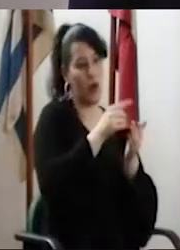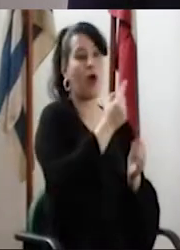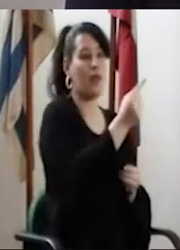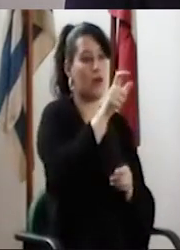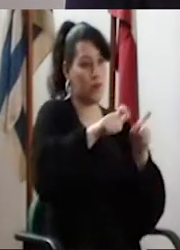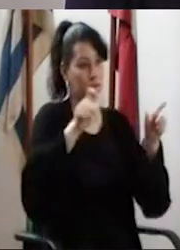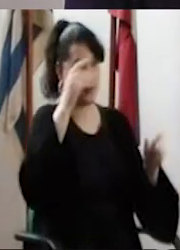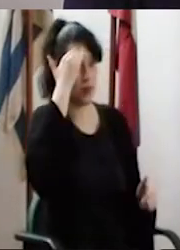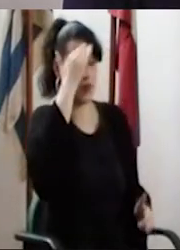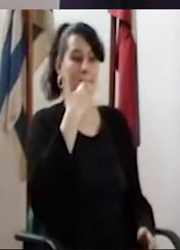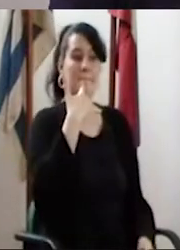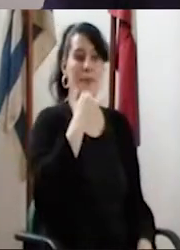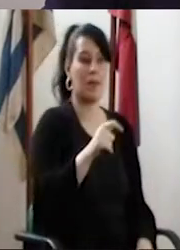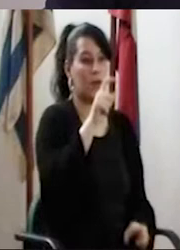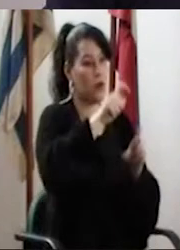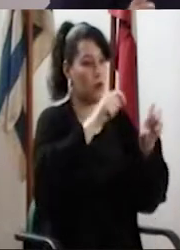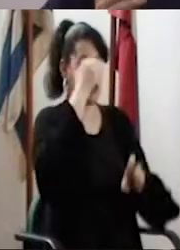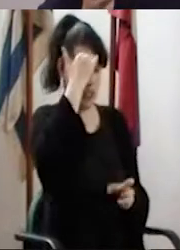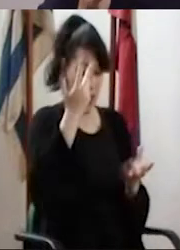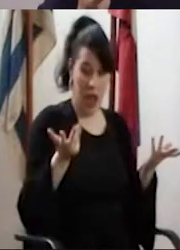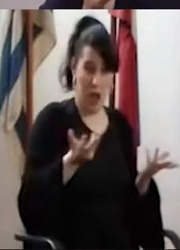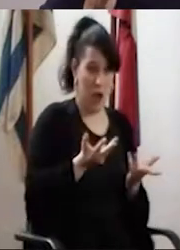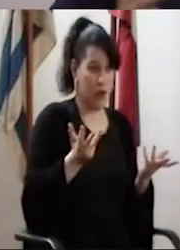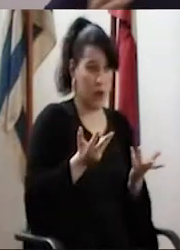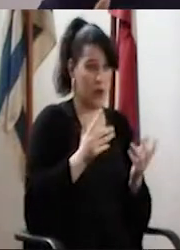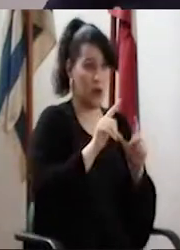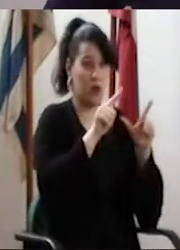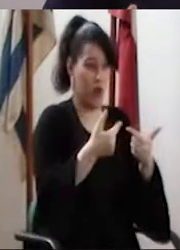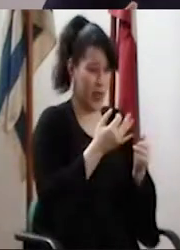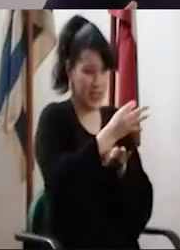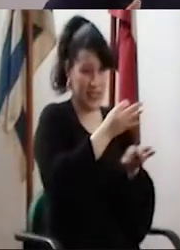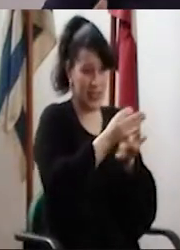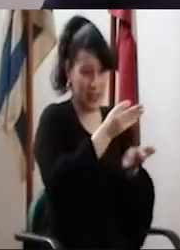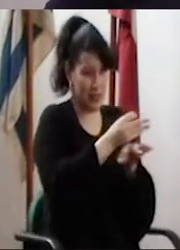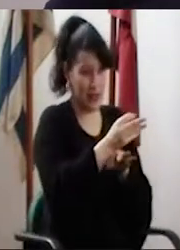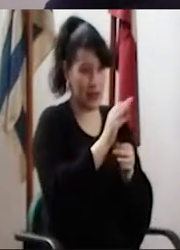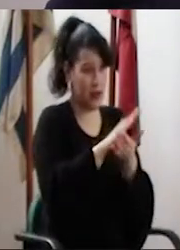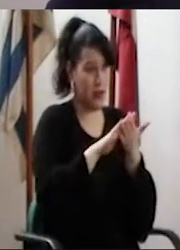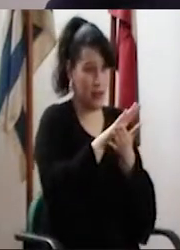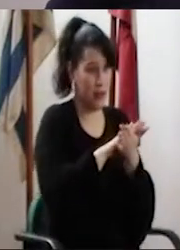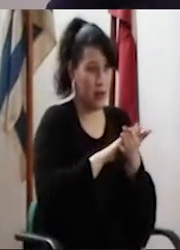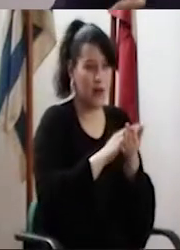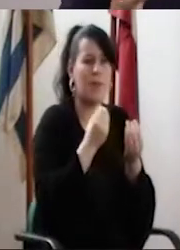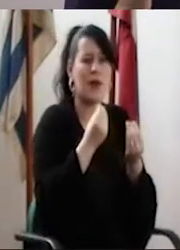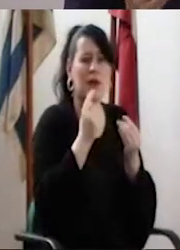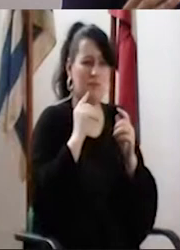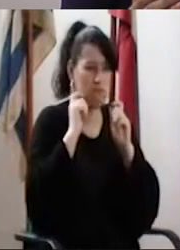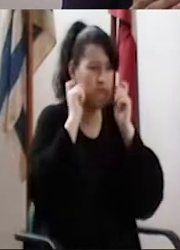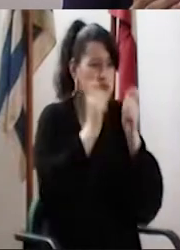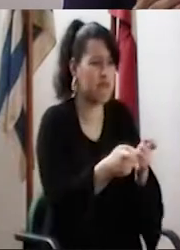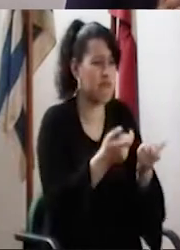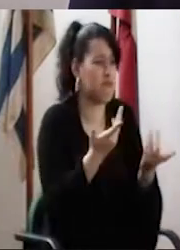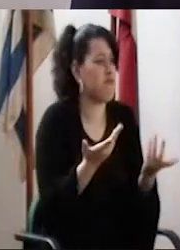situación de los docentes. Por ejemplo, los docentes que al día de hoy no hacen enseñanza de grado. Y no es